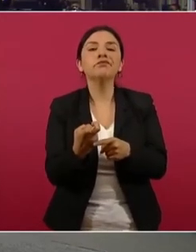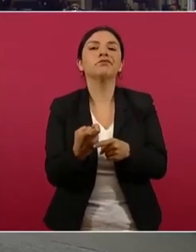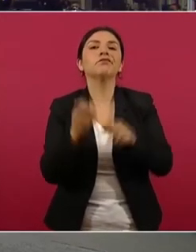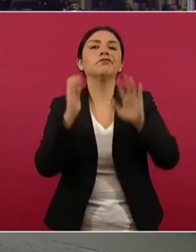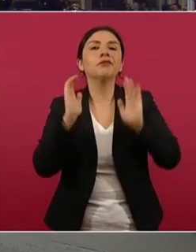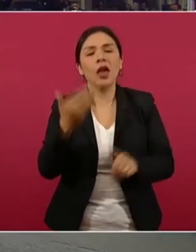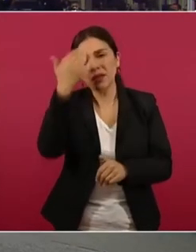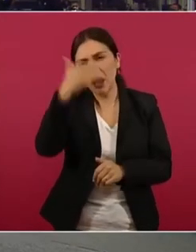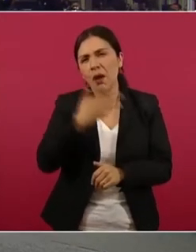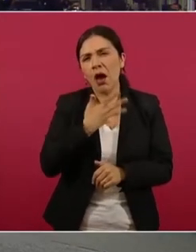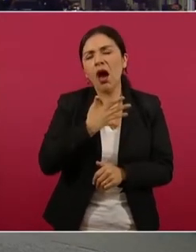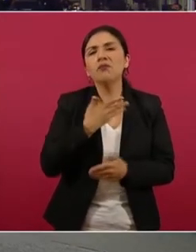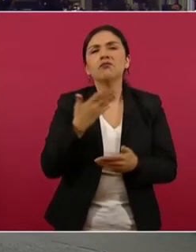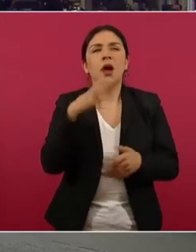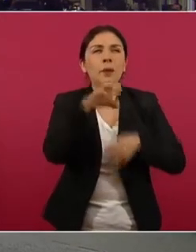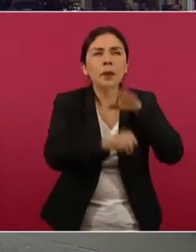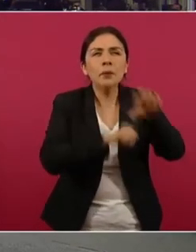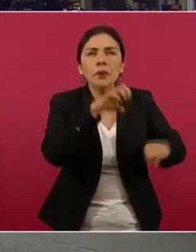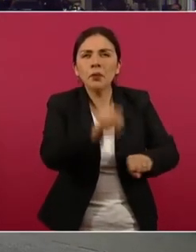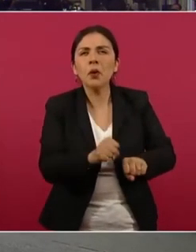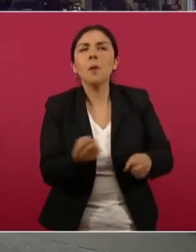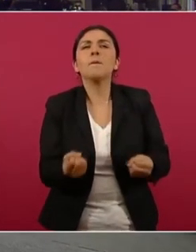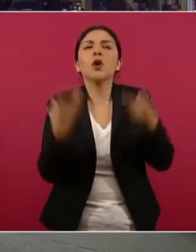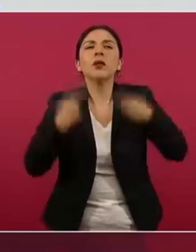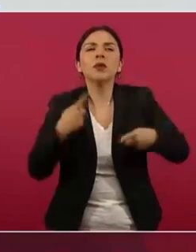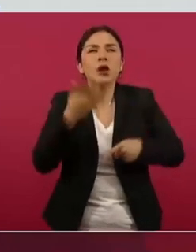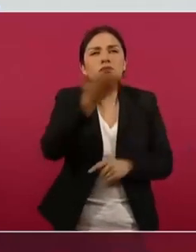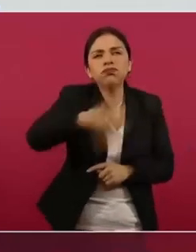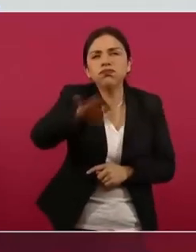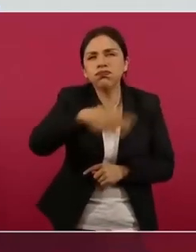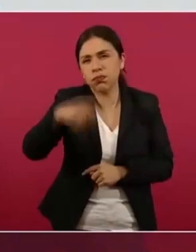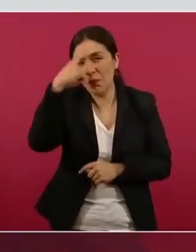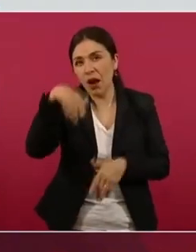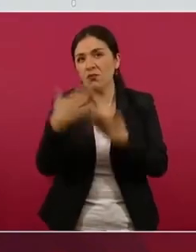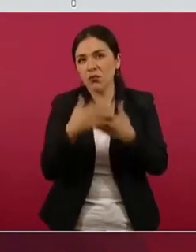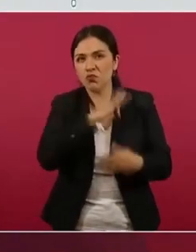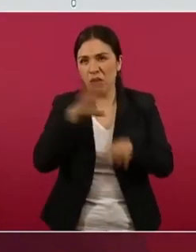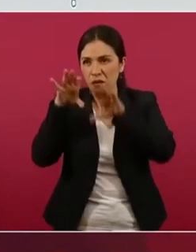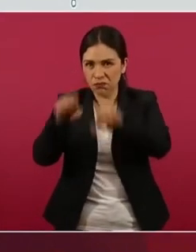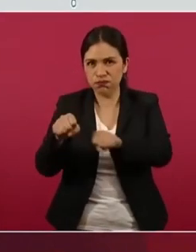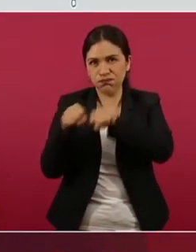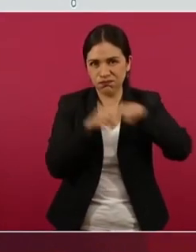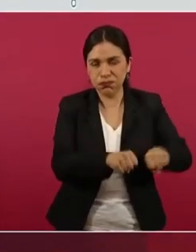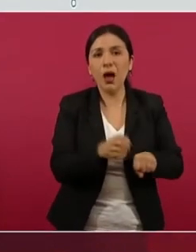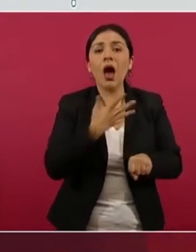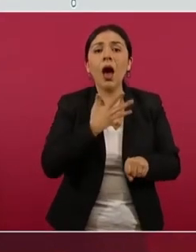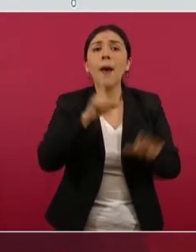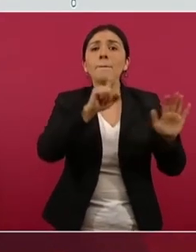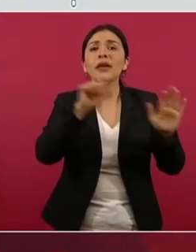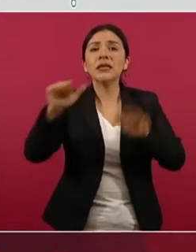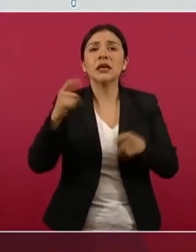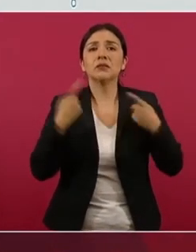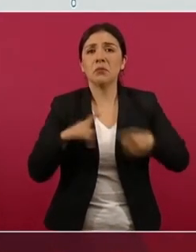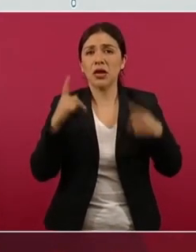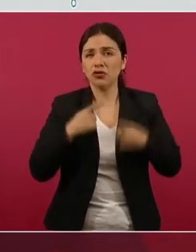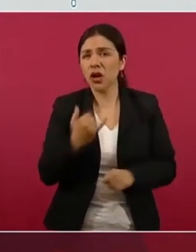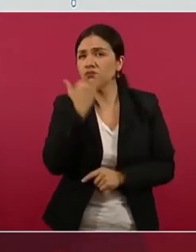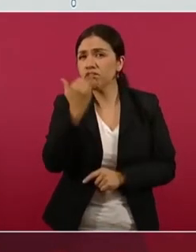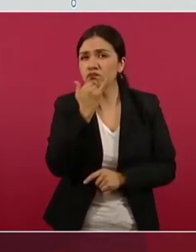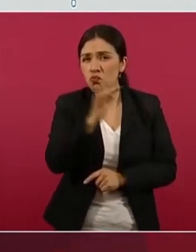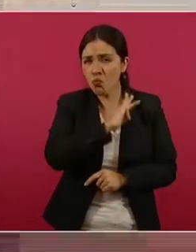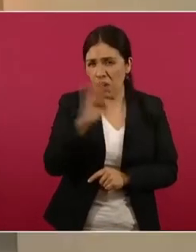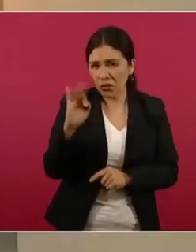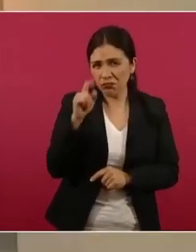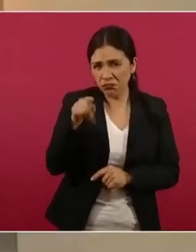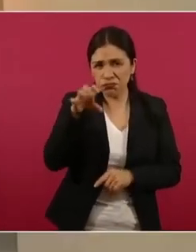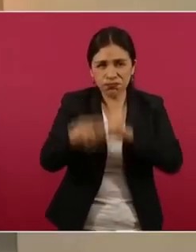entre detenidos y buscados con orden de aprehensión, hay 26 presuntos y